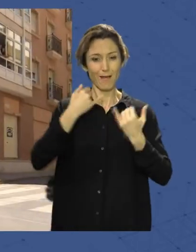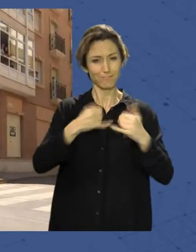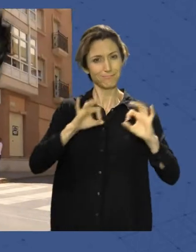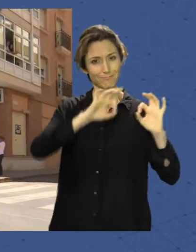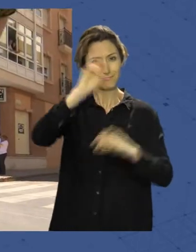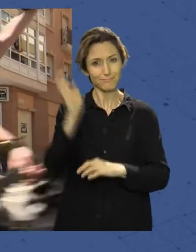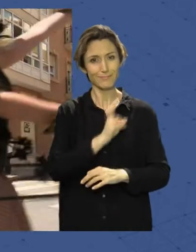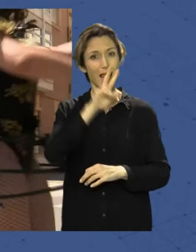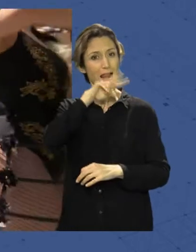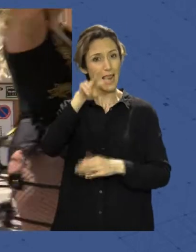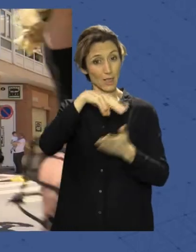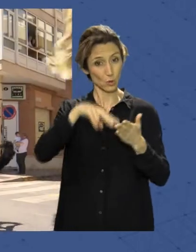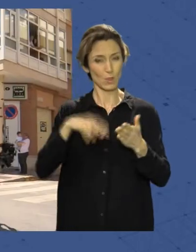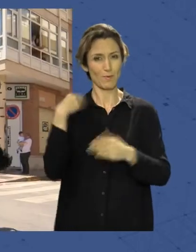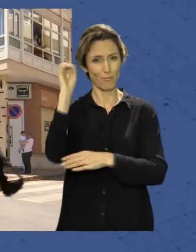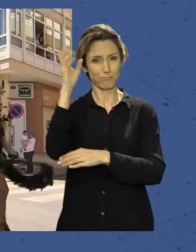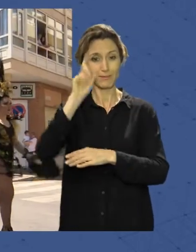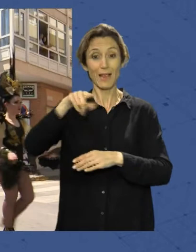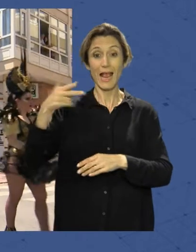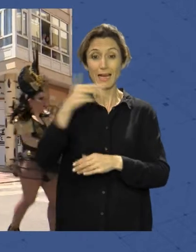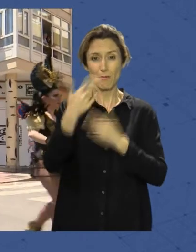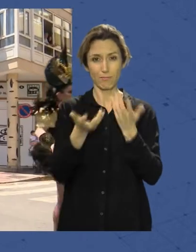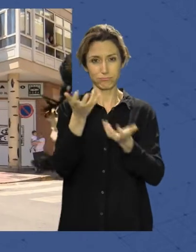lectura del testamento y quema de la sardina carnavalera.